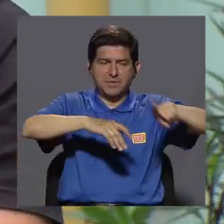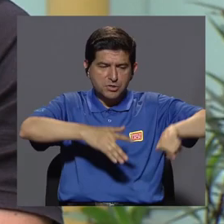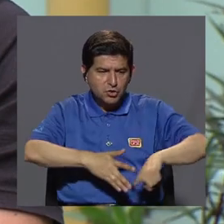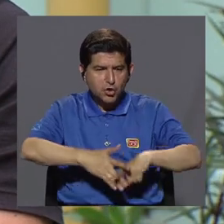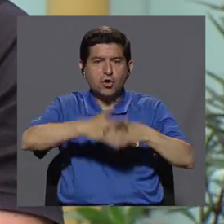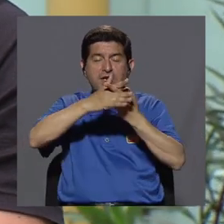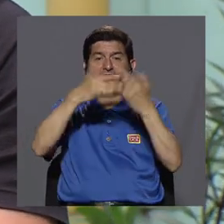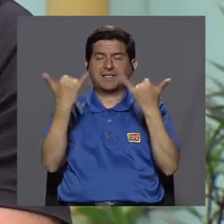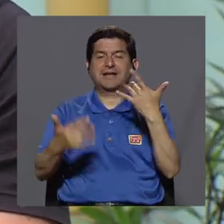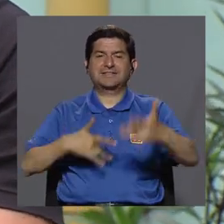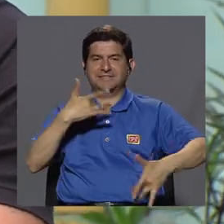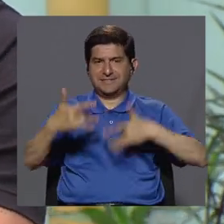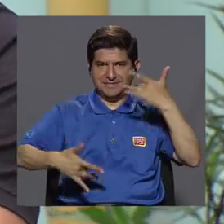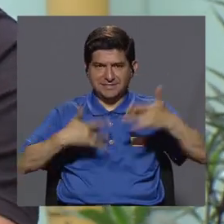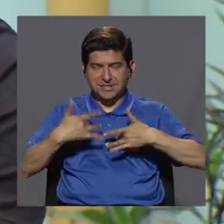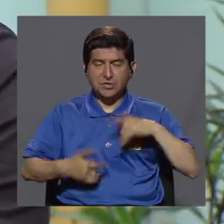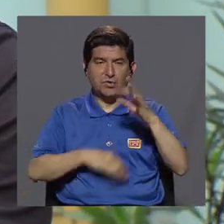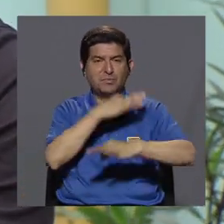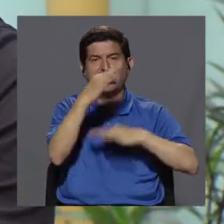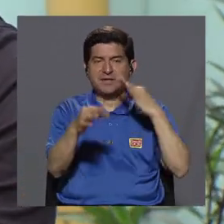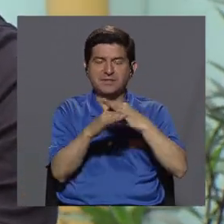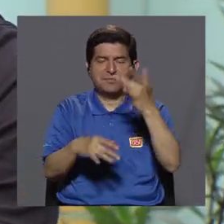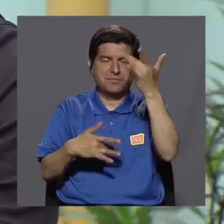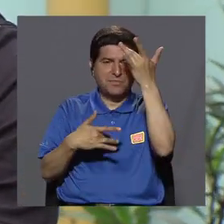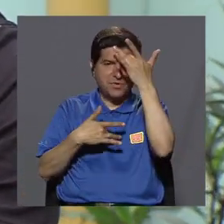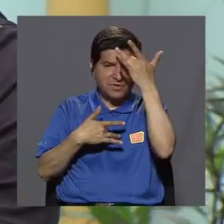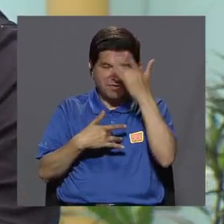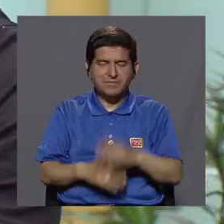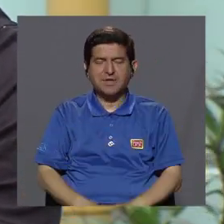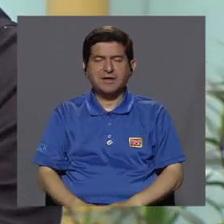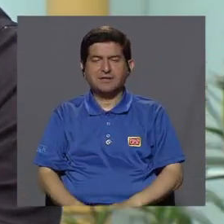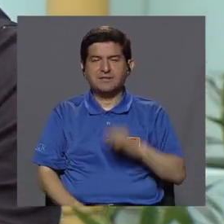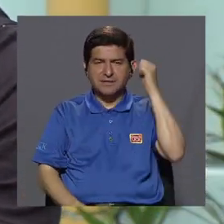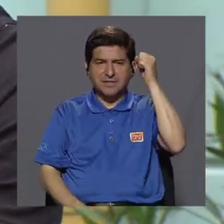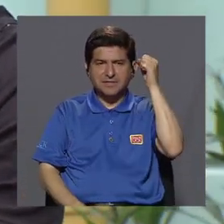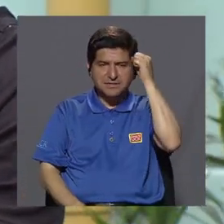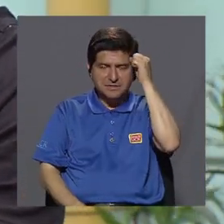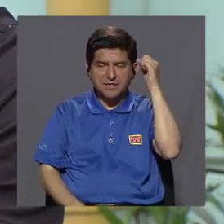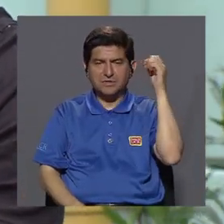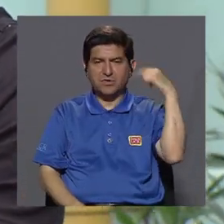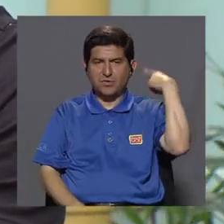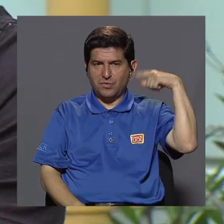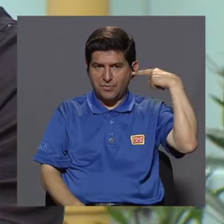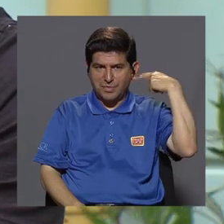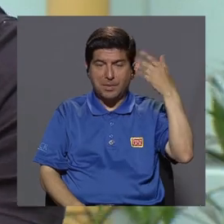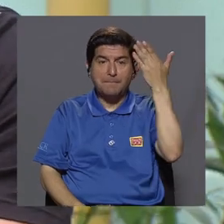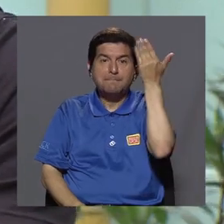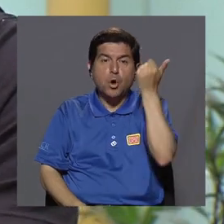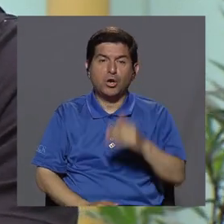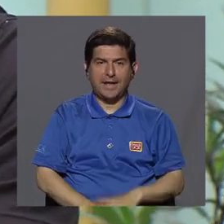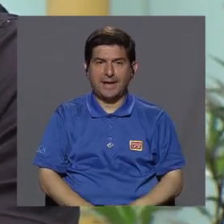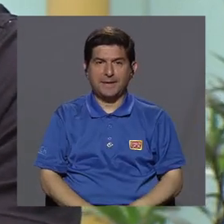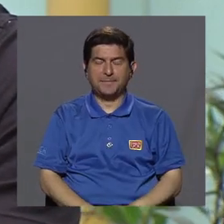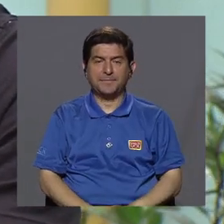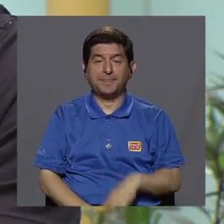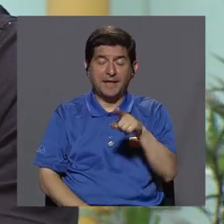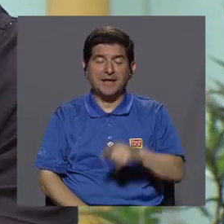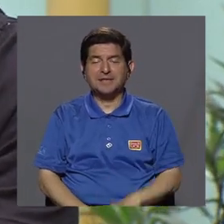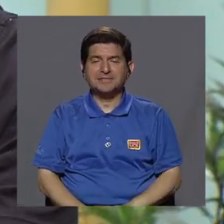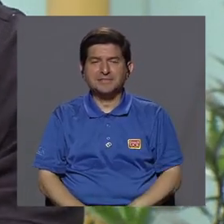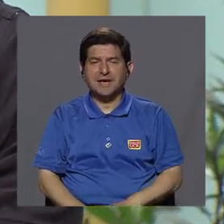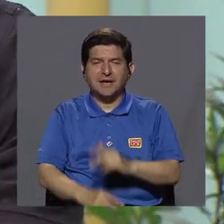cuando inicien los síntomas de algún tipo de enfermedad de síndrome demencial. ¿Por qué? Porque